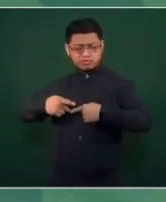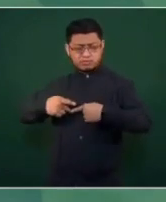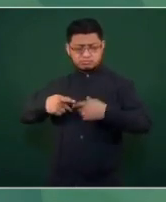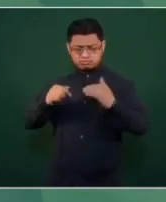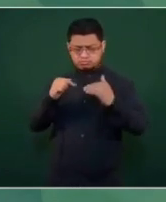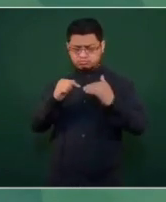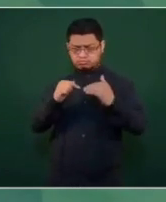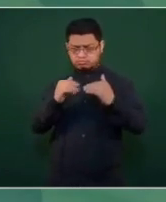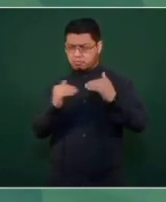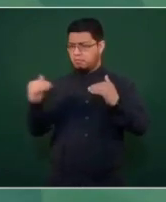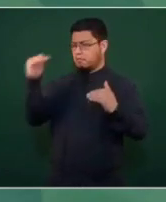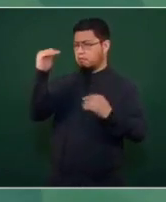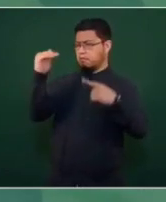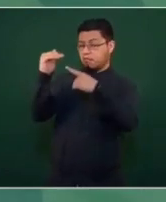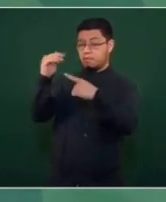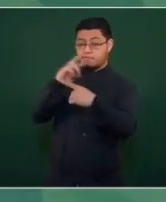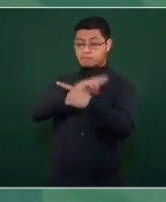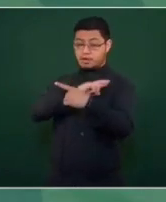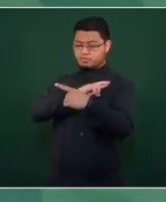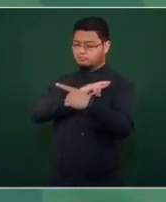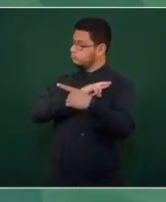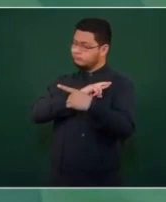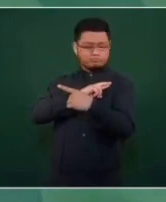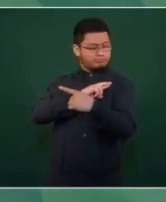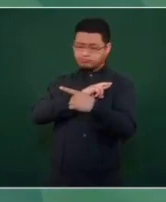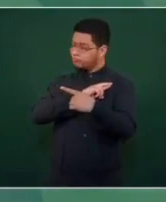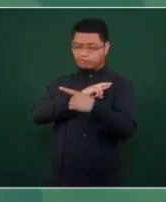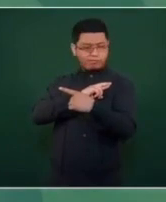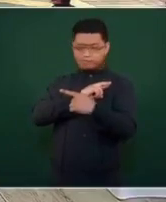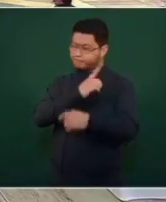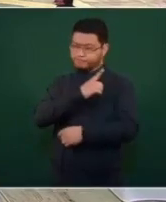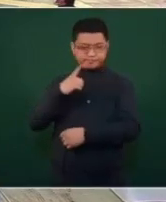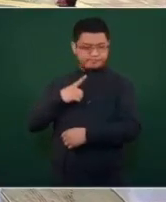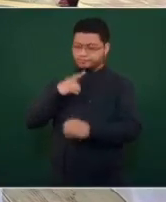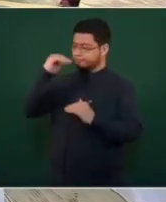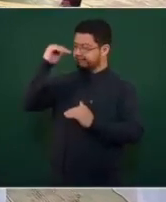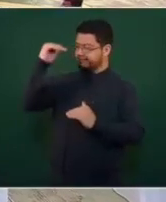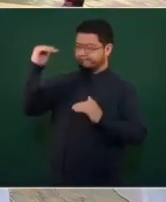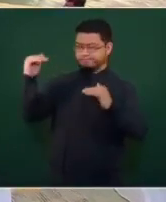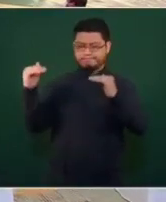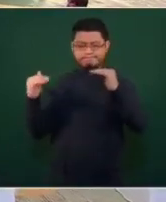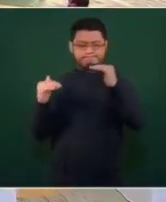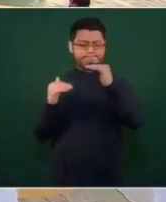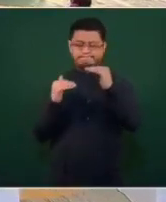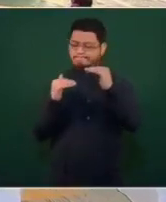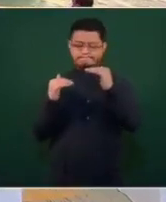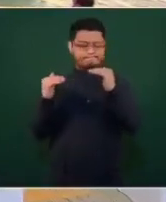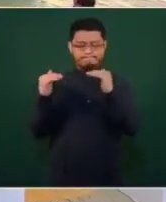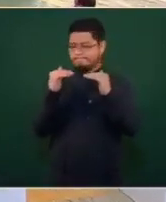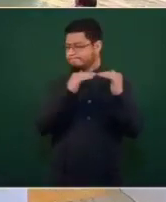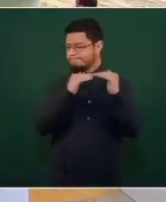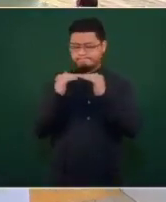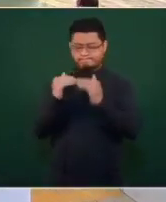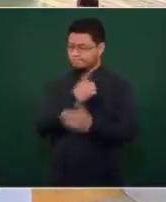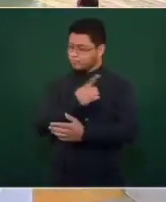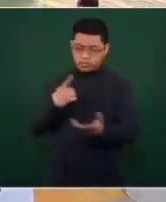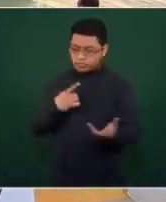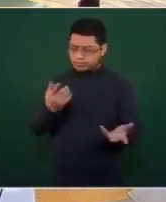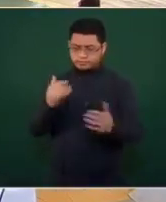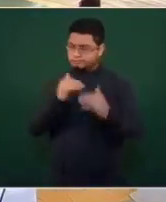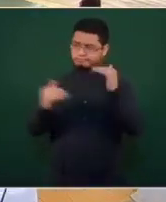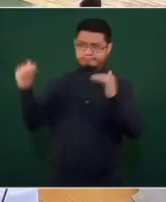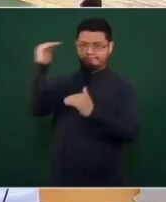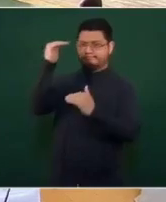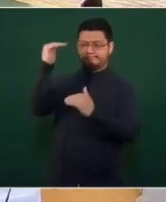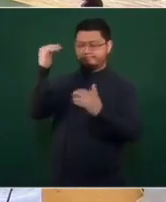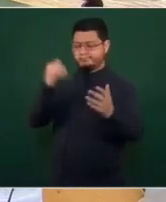por legal, por legítimo que sea, no puede estar por encima del interés general, del interés de la